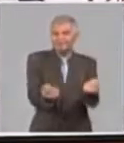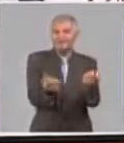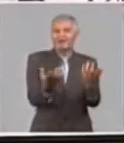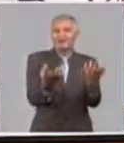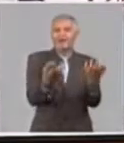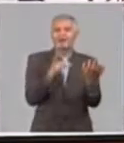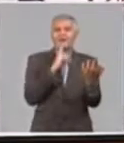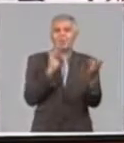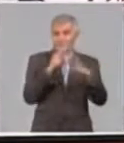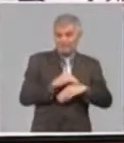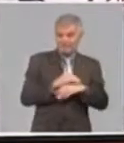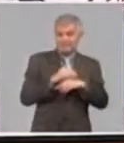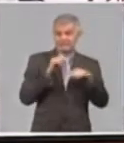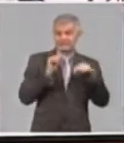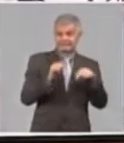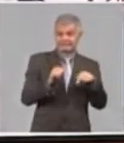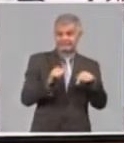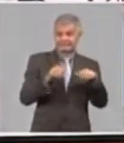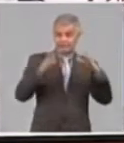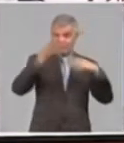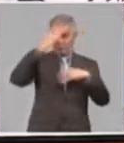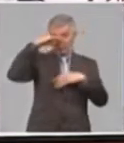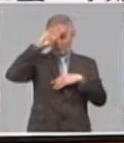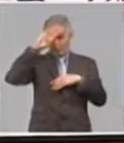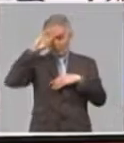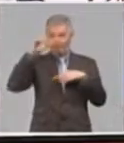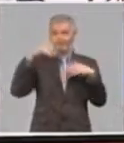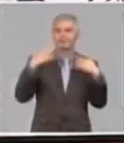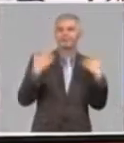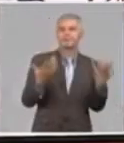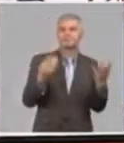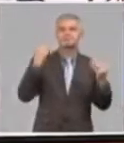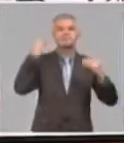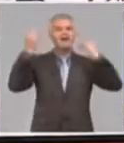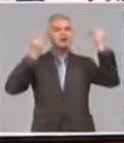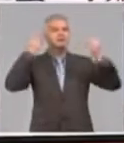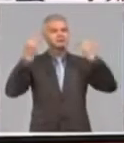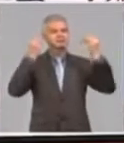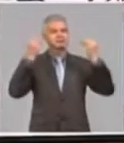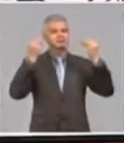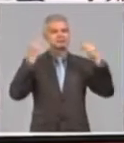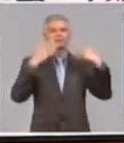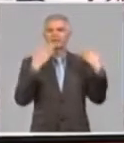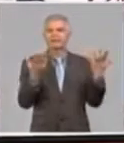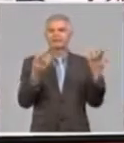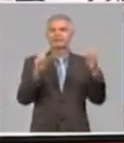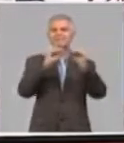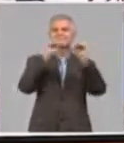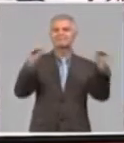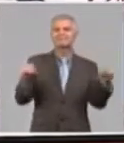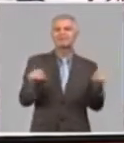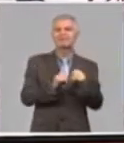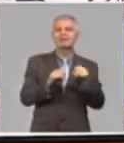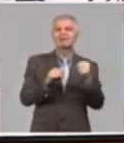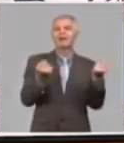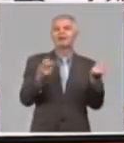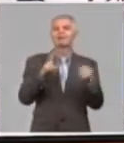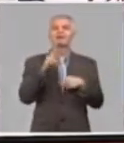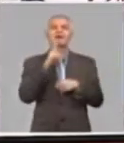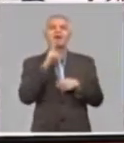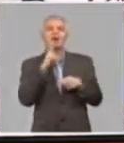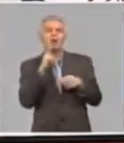caso de Cuba, cuenta para su evaluación y su análisis con un sistema hidrometeorológico fuerte